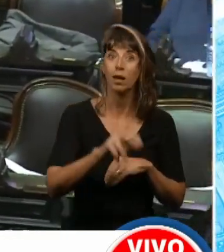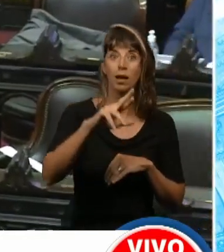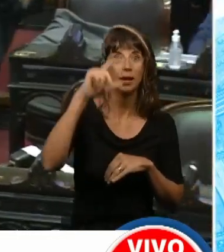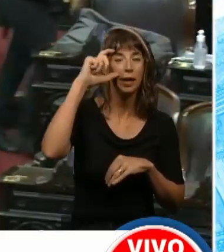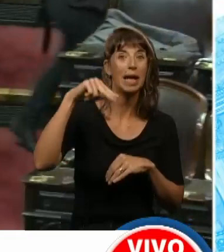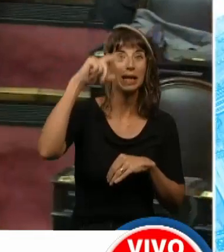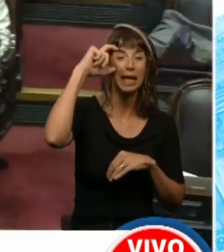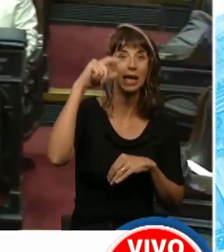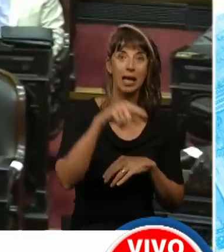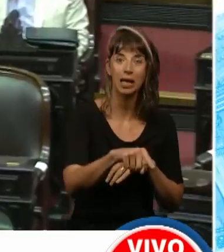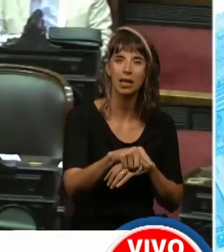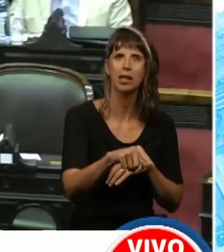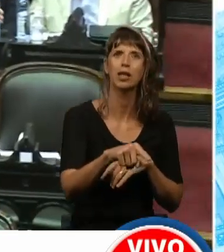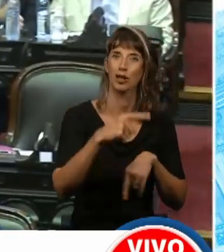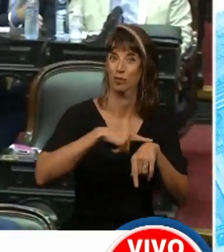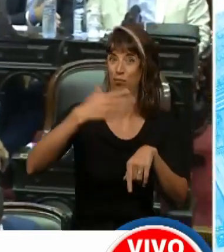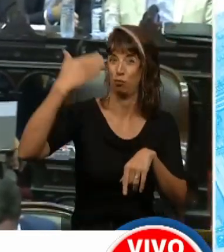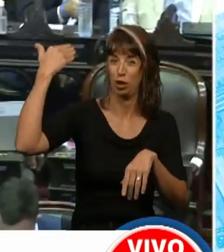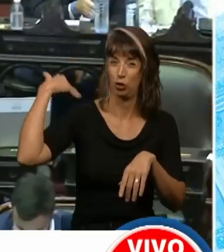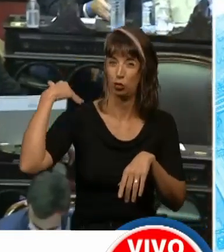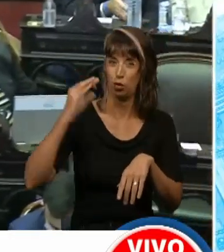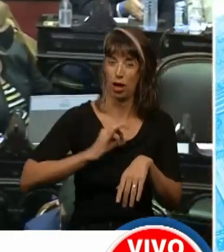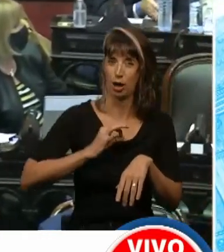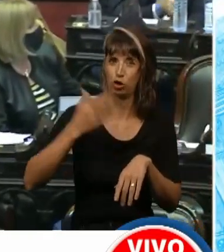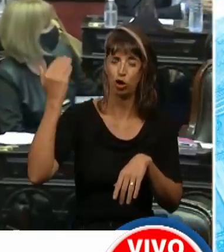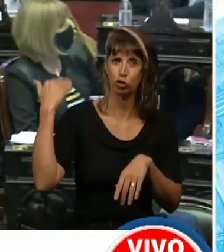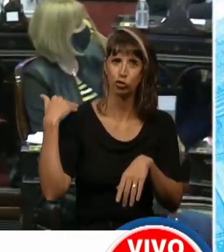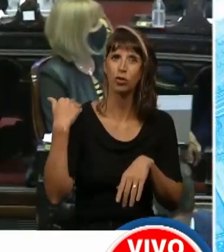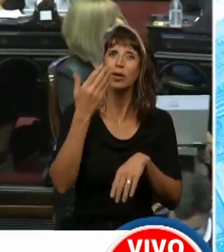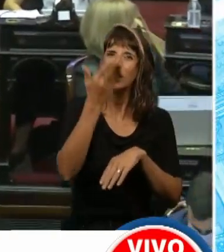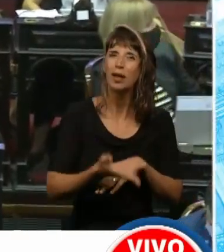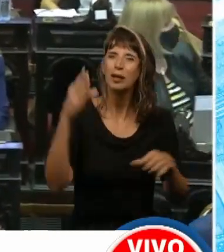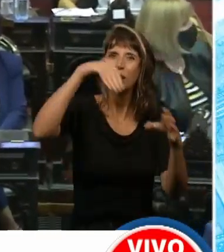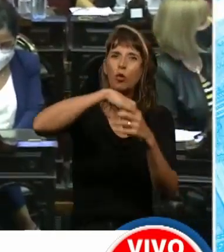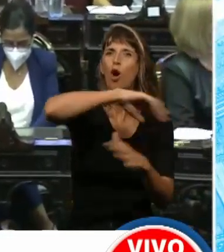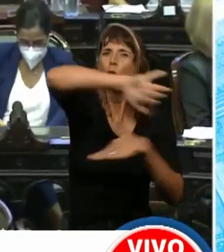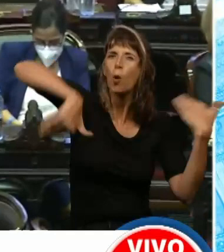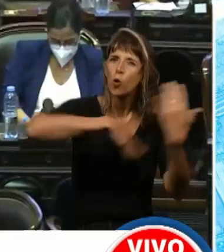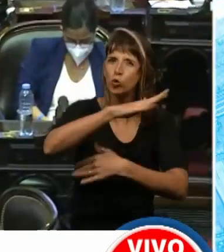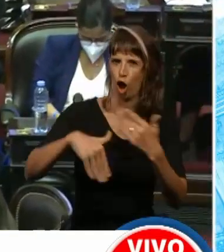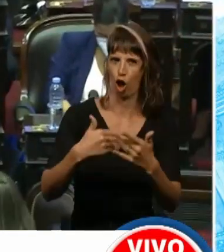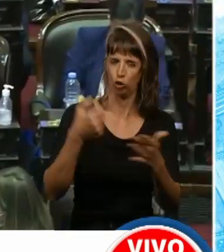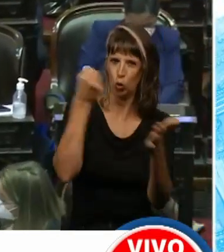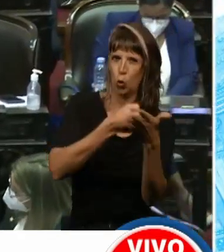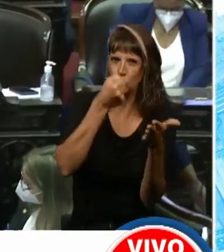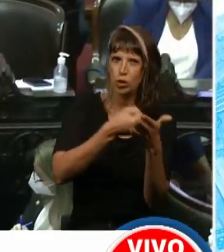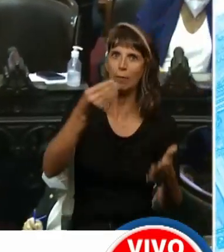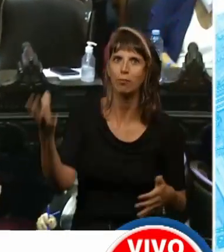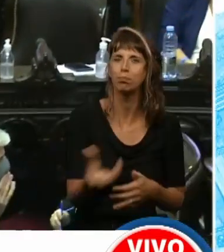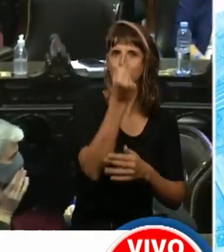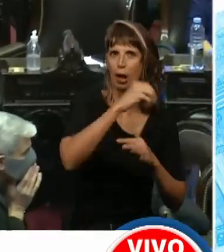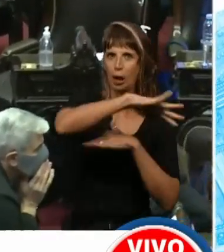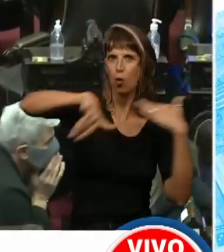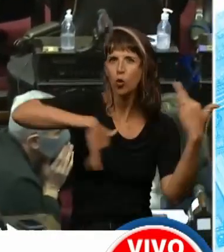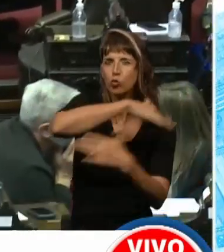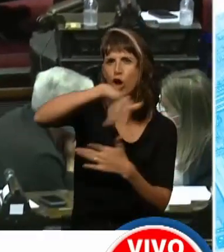René encarnaba por aquellos años al clasismo revolucionario, un clasismo revolucionario que hoy se